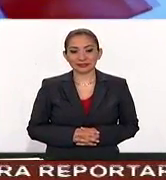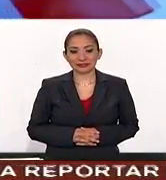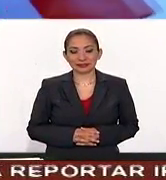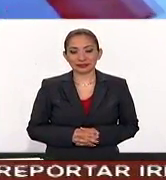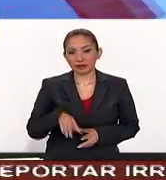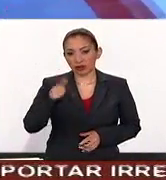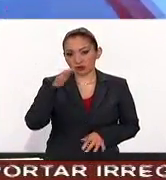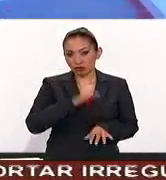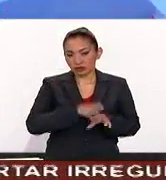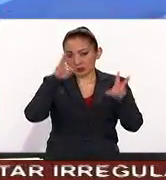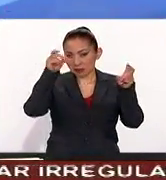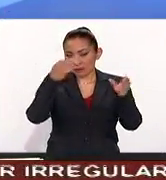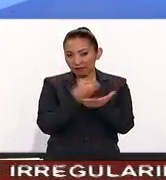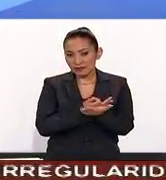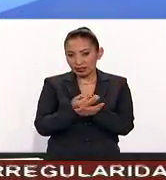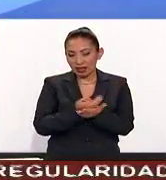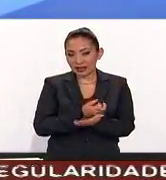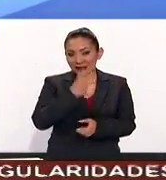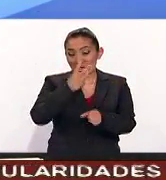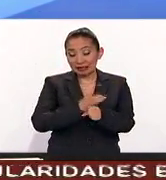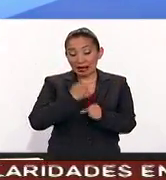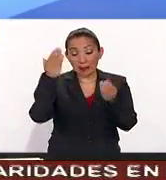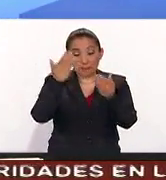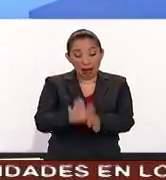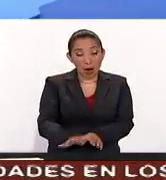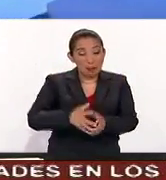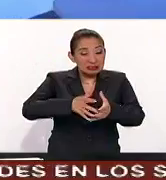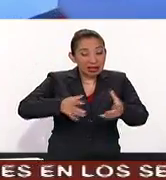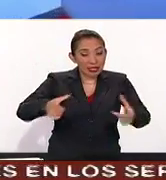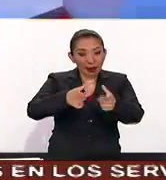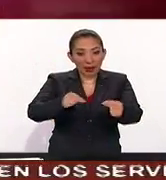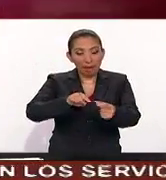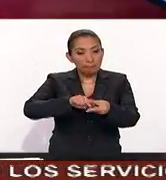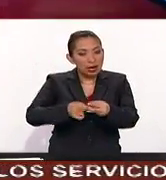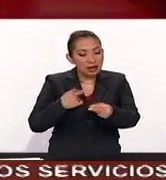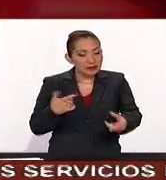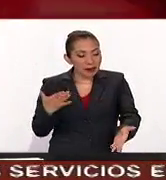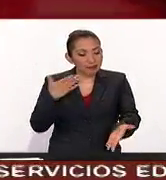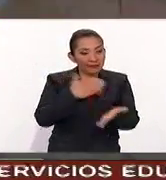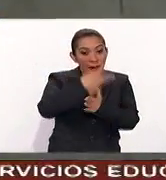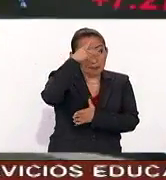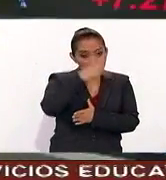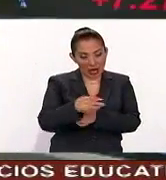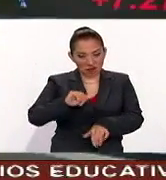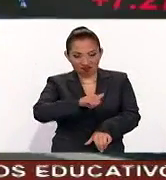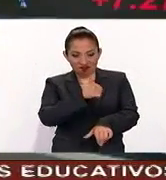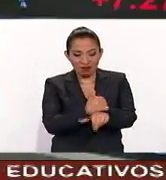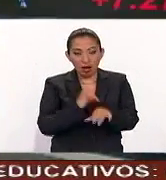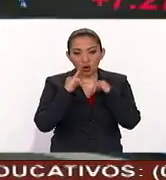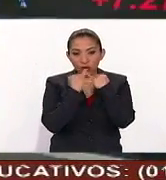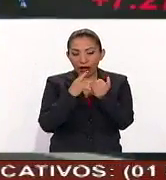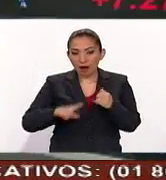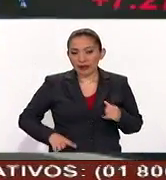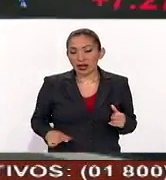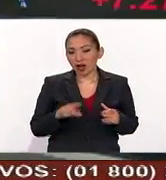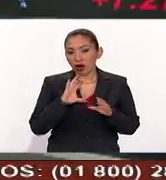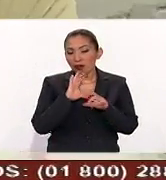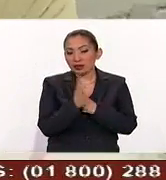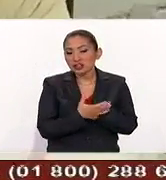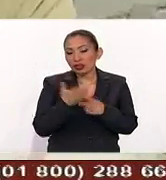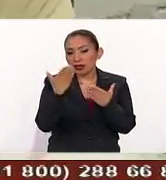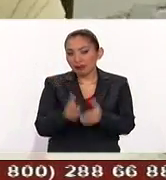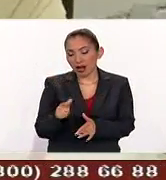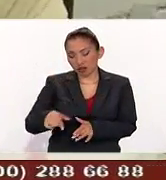En más temas financieros, el tercer banco más grande de Japón iniciará operaciones ya en México. La Junta de Gobierno de la Comisión Nacional